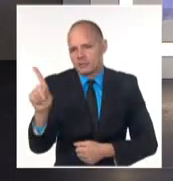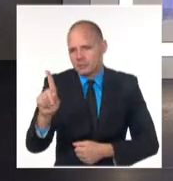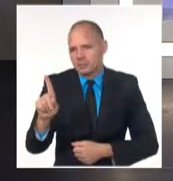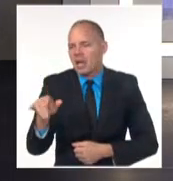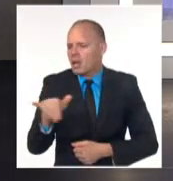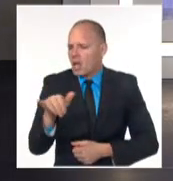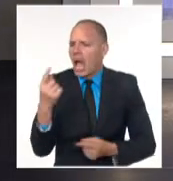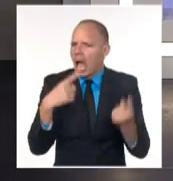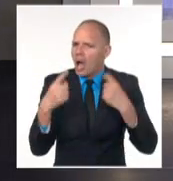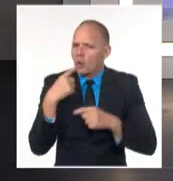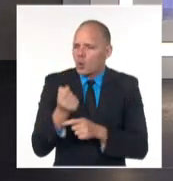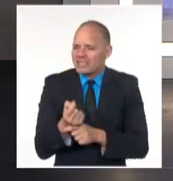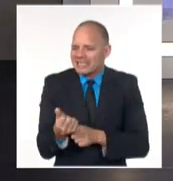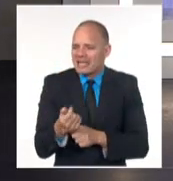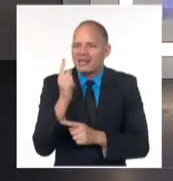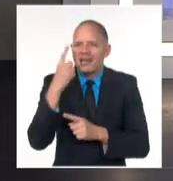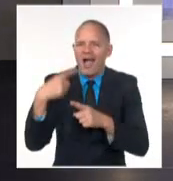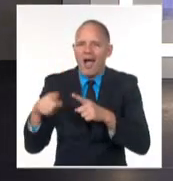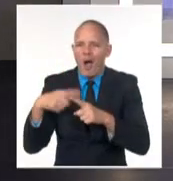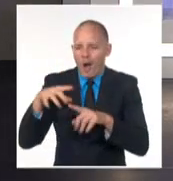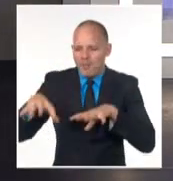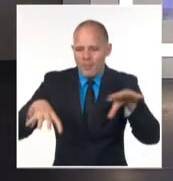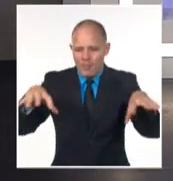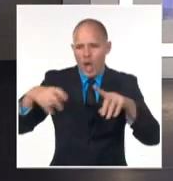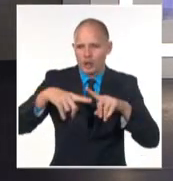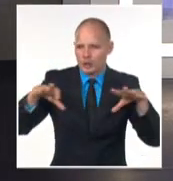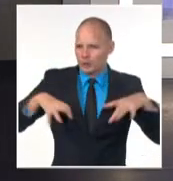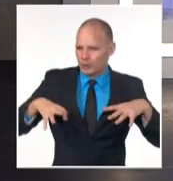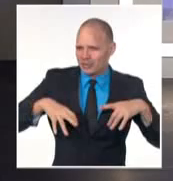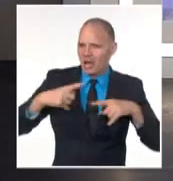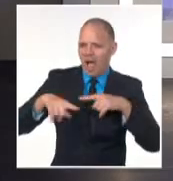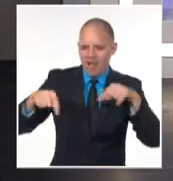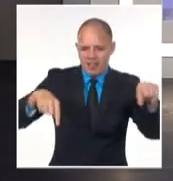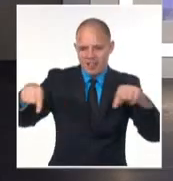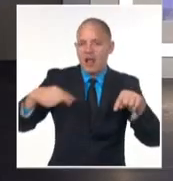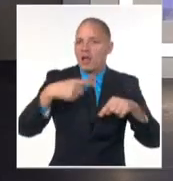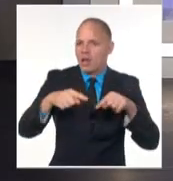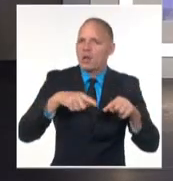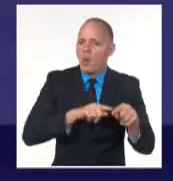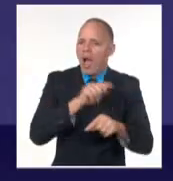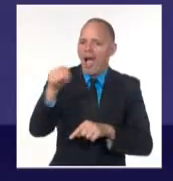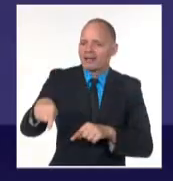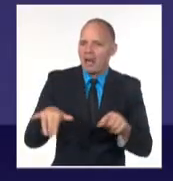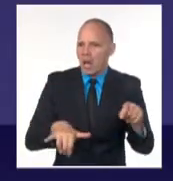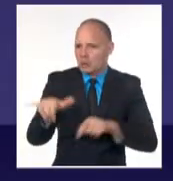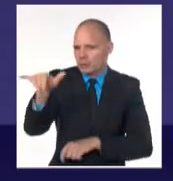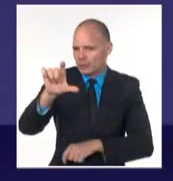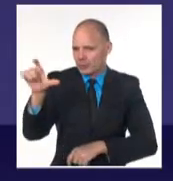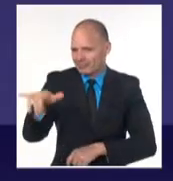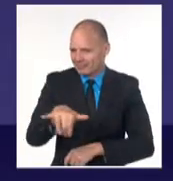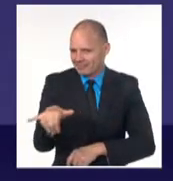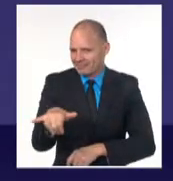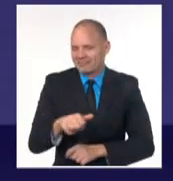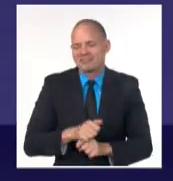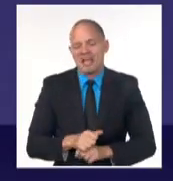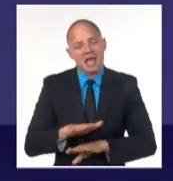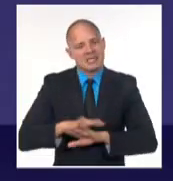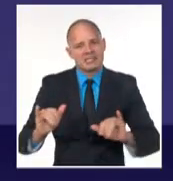a zonas arqueológicas y turísticas. También se conectará a aeropuertos cercanos. Y de esta manera, Talía, ponemos punto final a nuestro recorrido